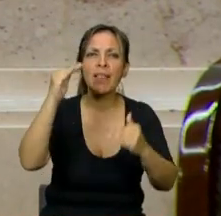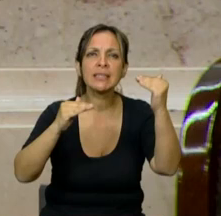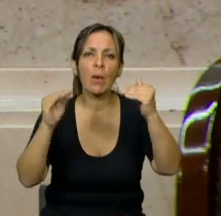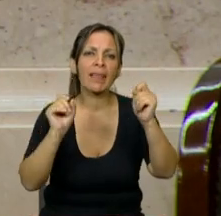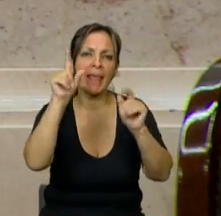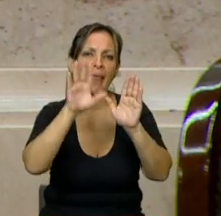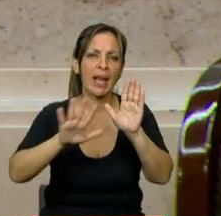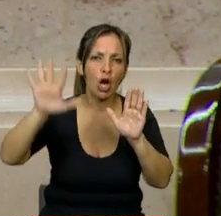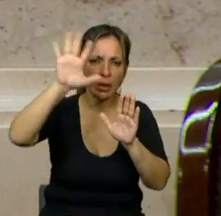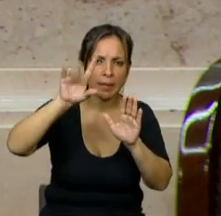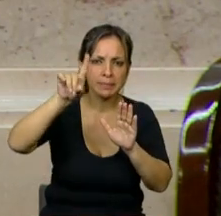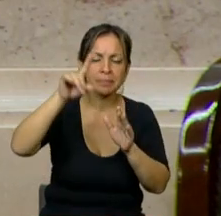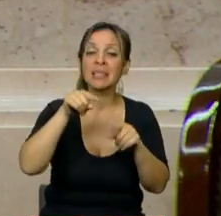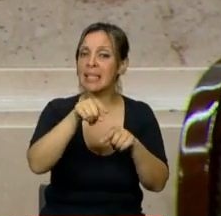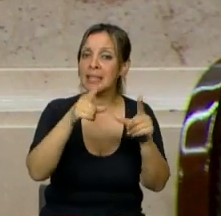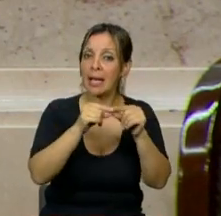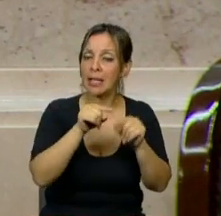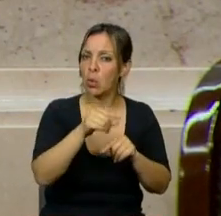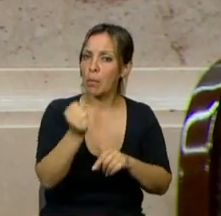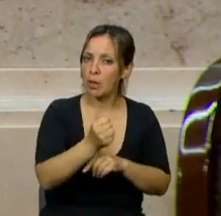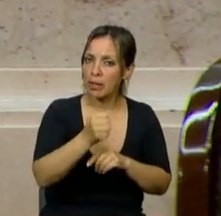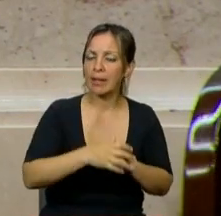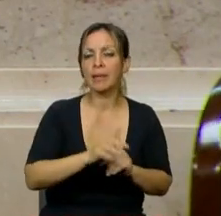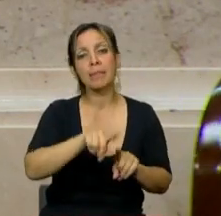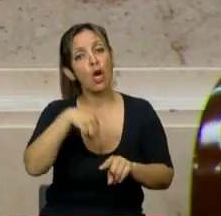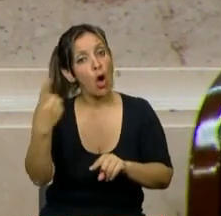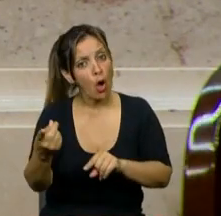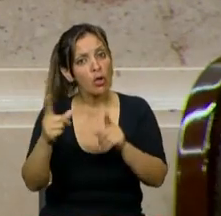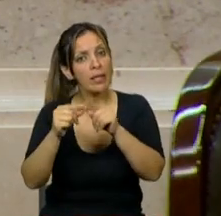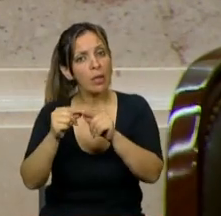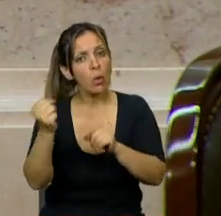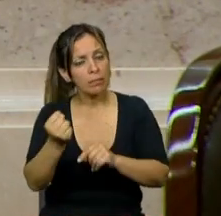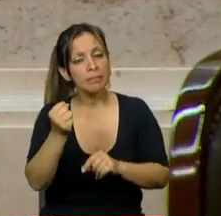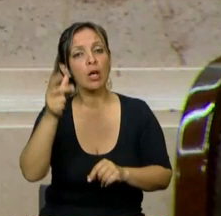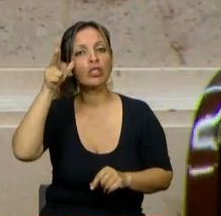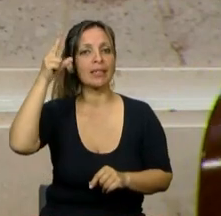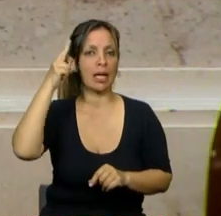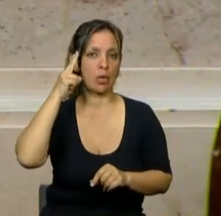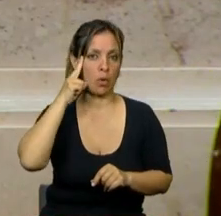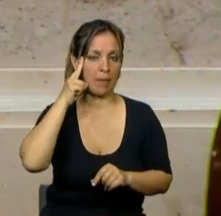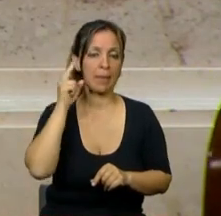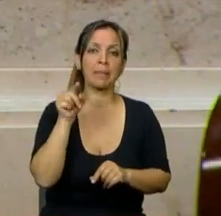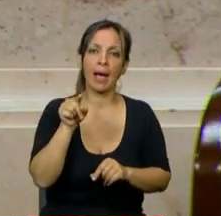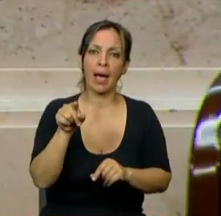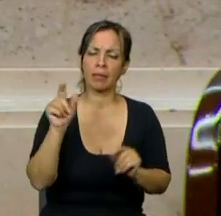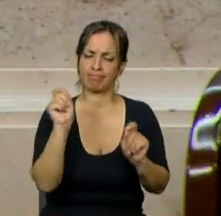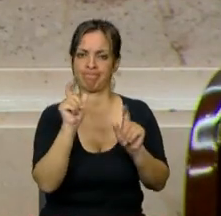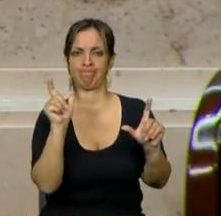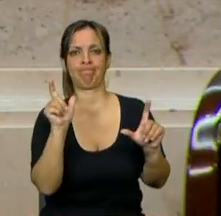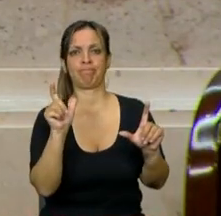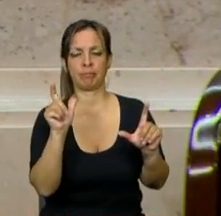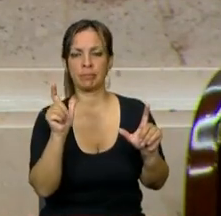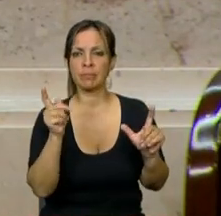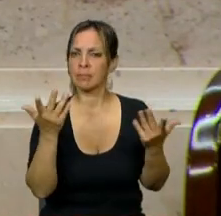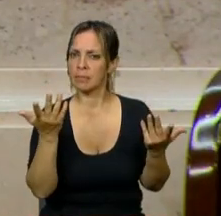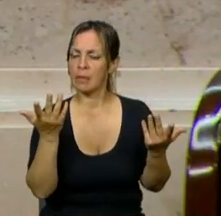El artículo 89, donde hubo una gran alarma respecto